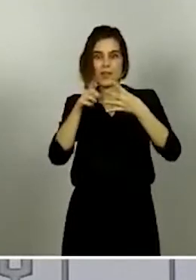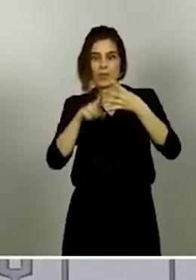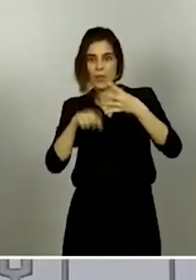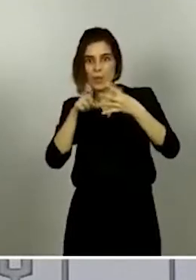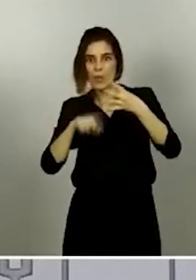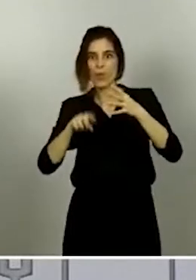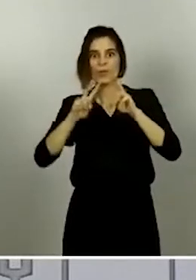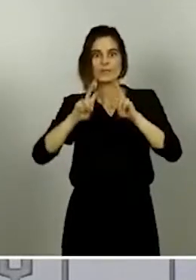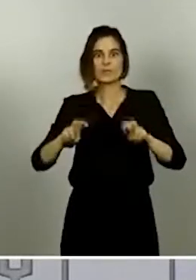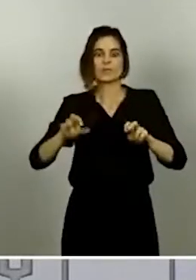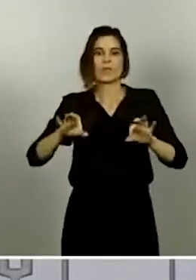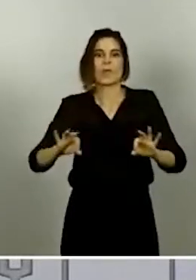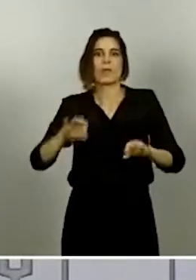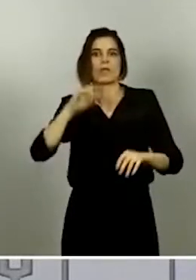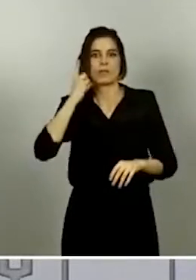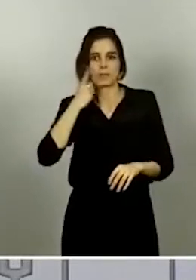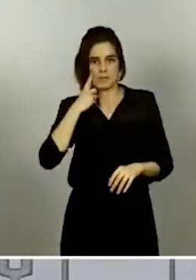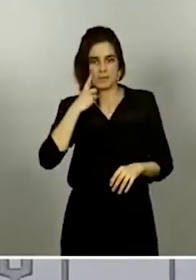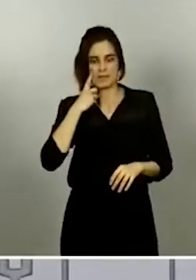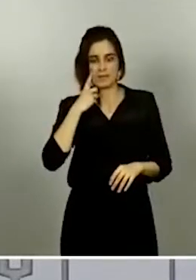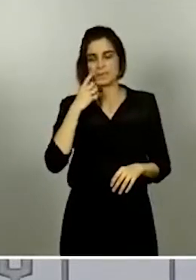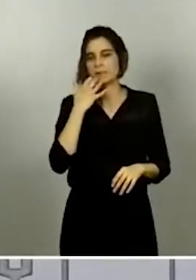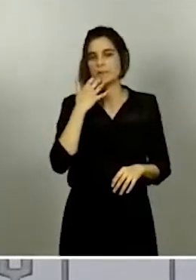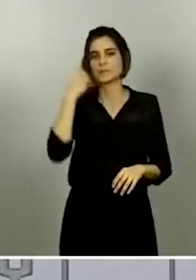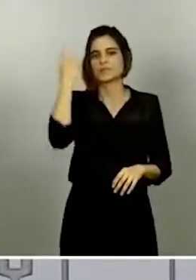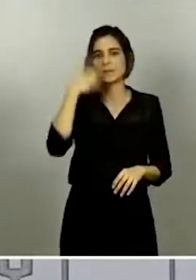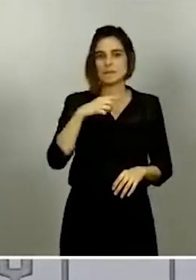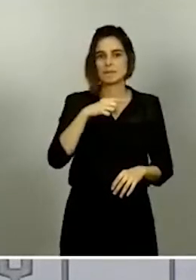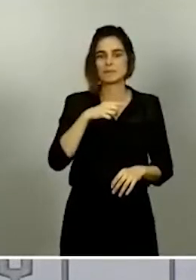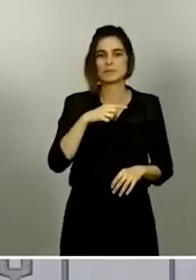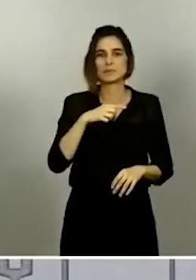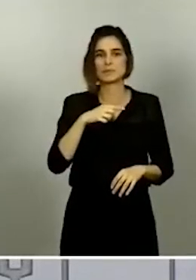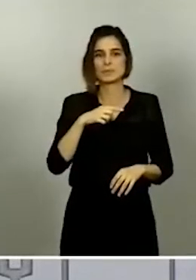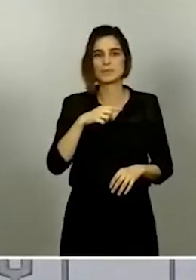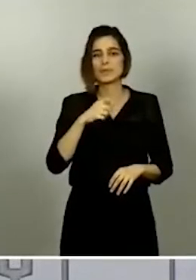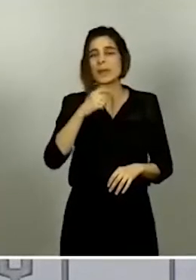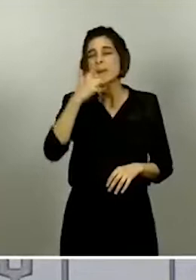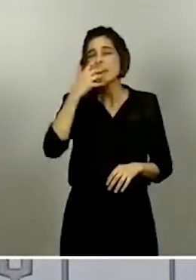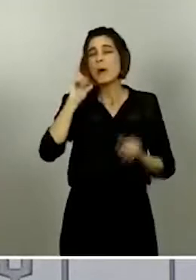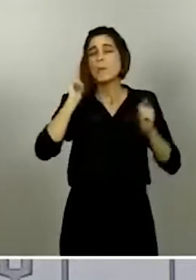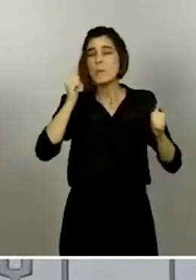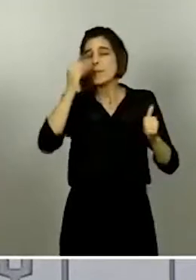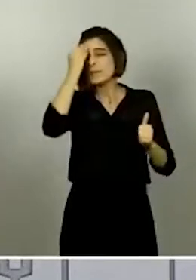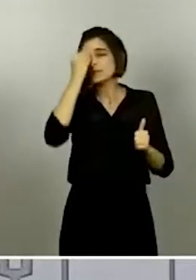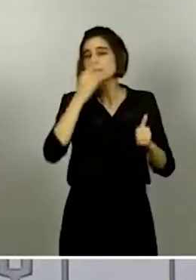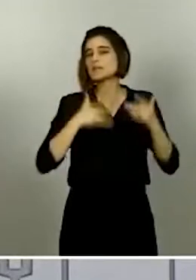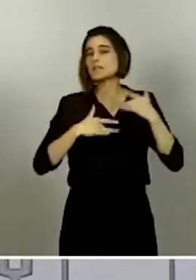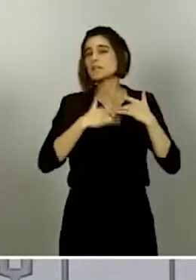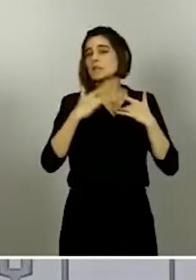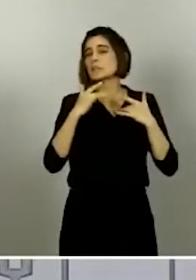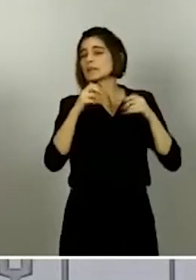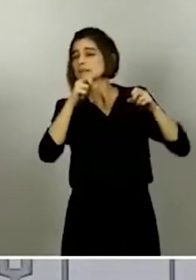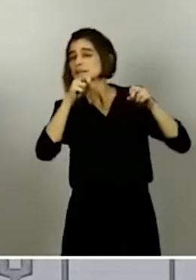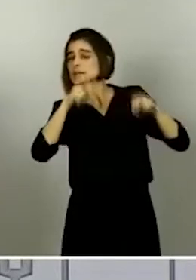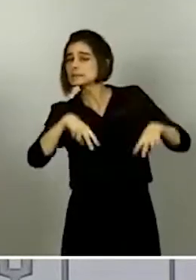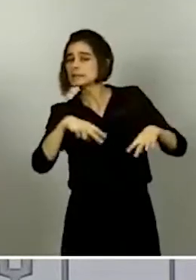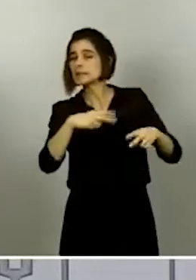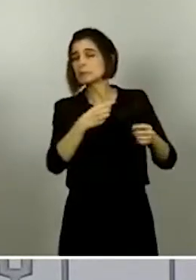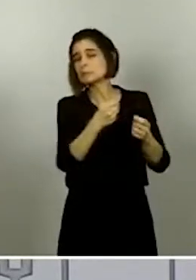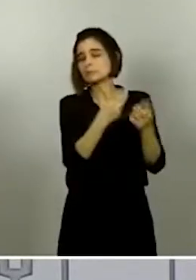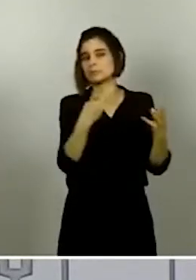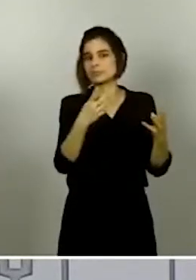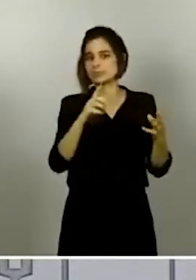Sabemos, por ejemplo, que hay más casos asintomáticos de los que se sospechaba inicialmente. No es un número exagerado